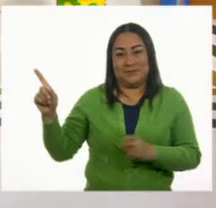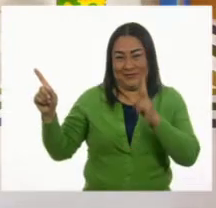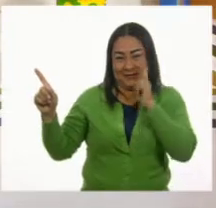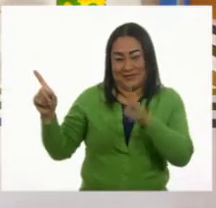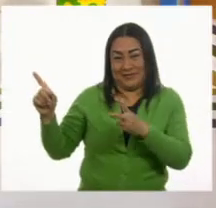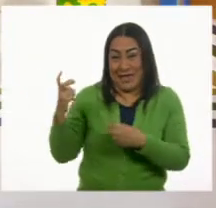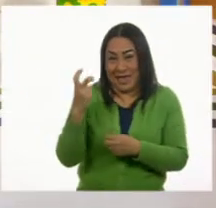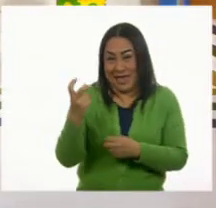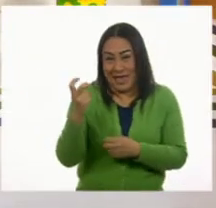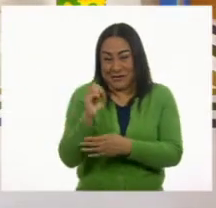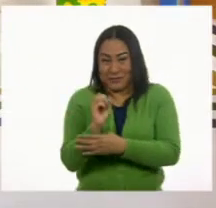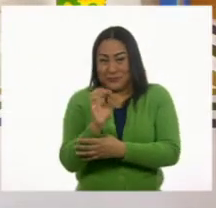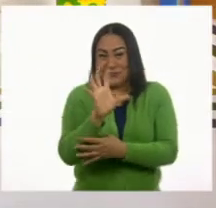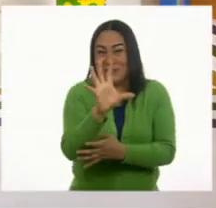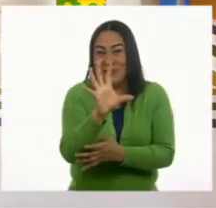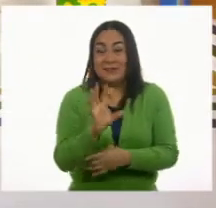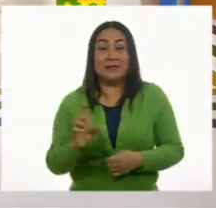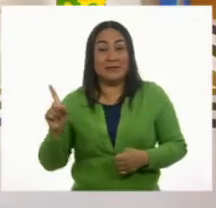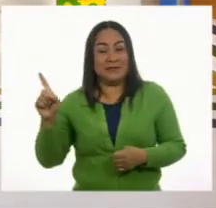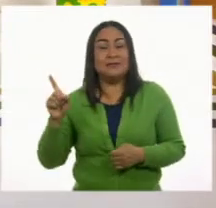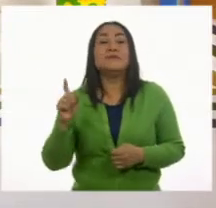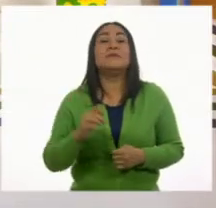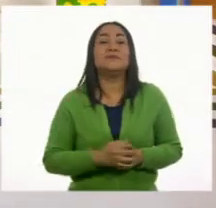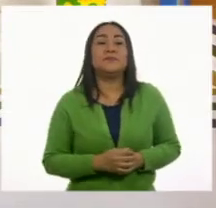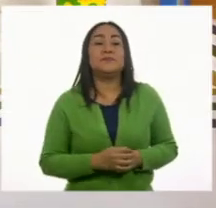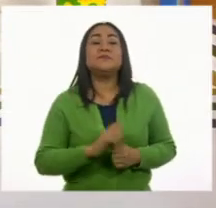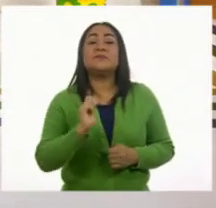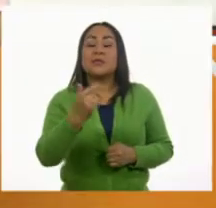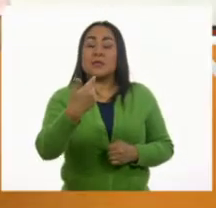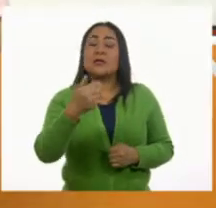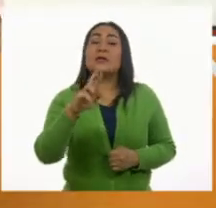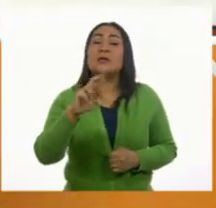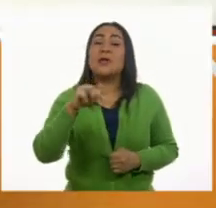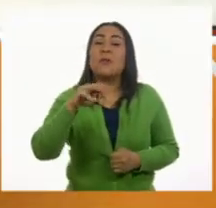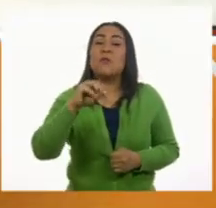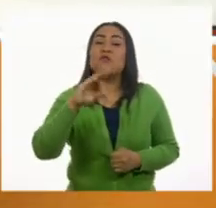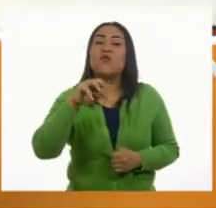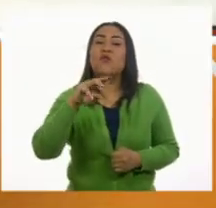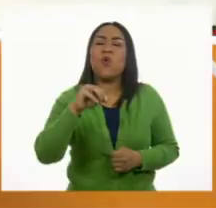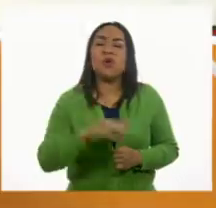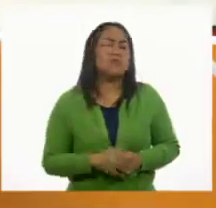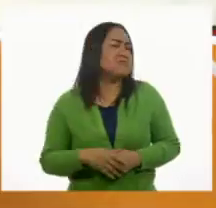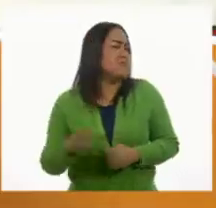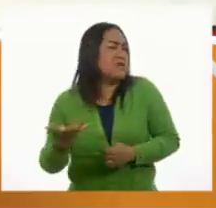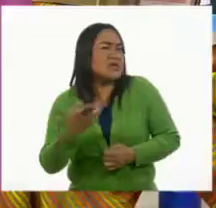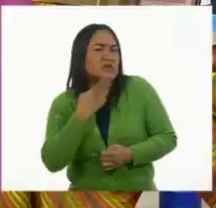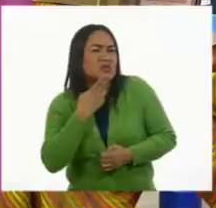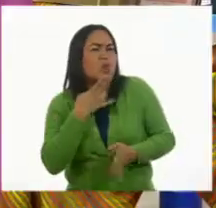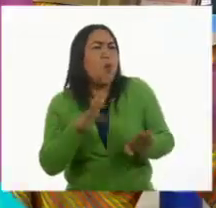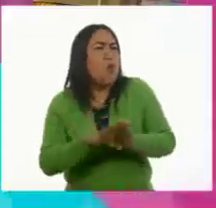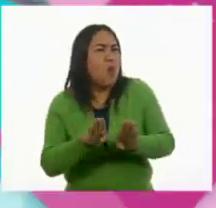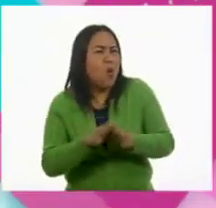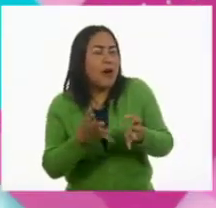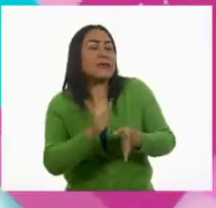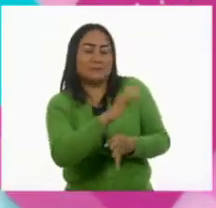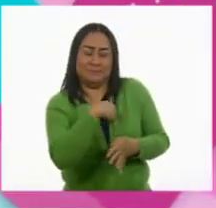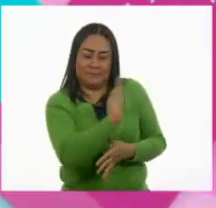Pilar. Este aparato que tenemos aquí es un gramófono. ¿Y cómo funciona? Ah, pues te voy a explicar.